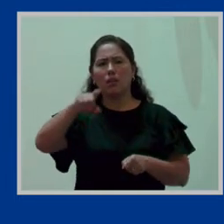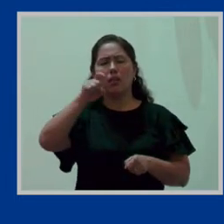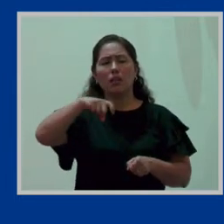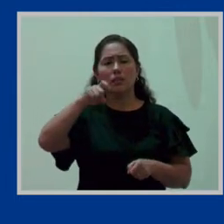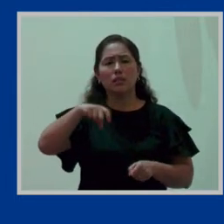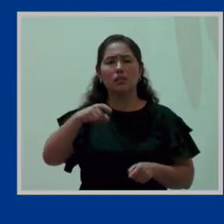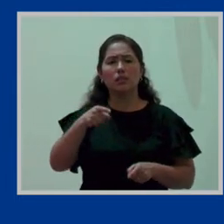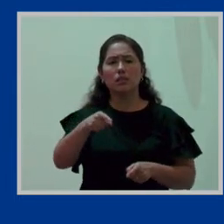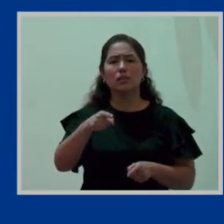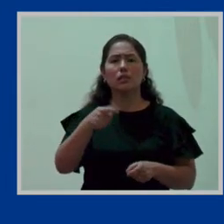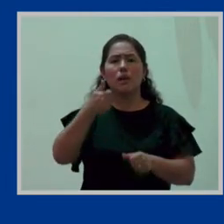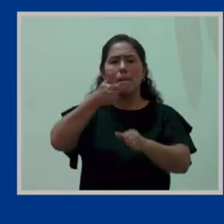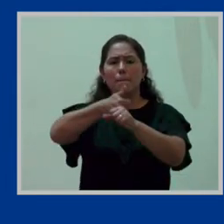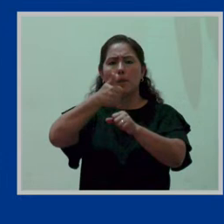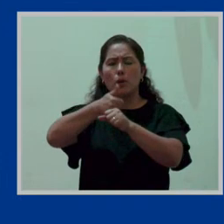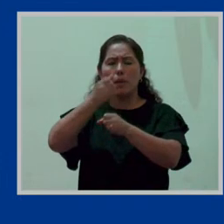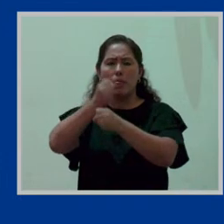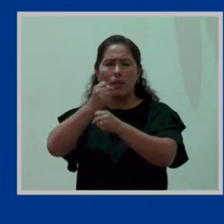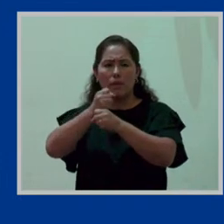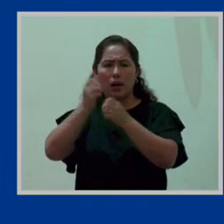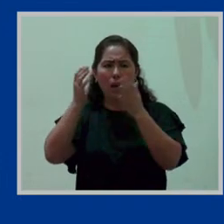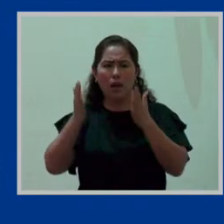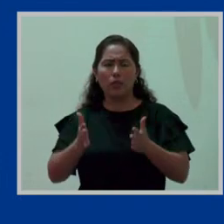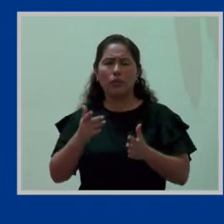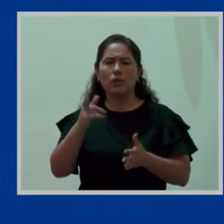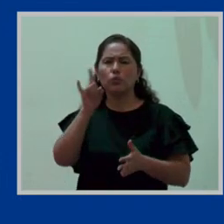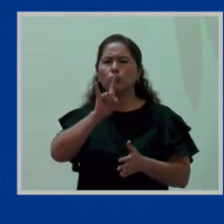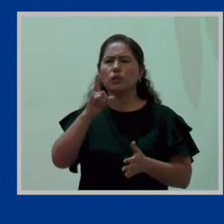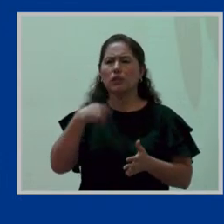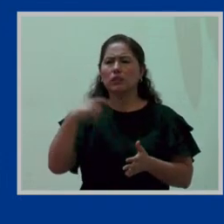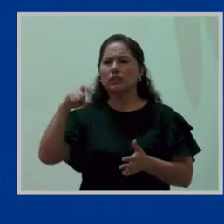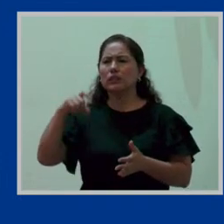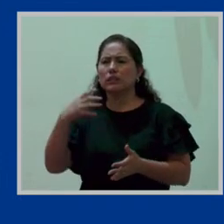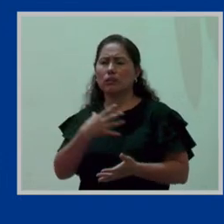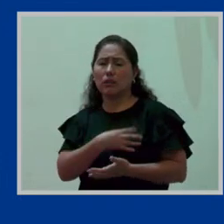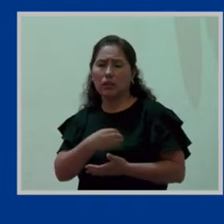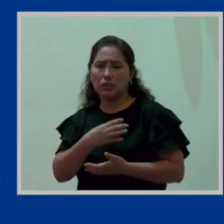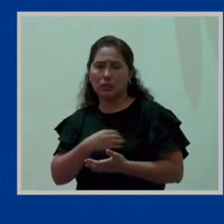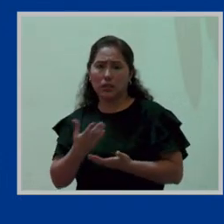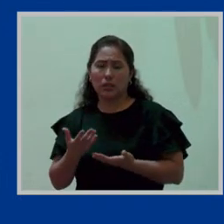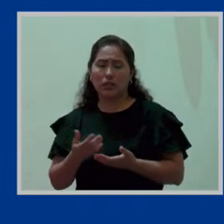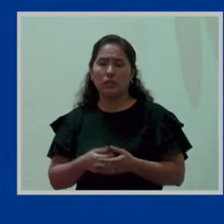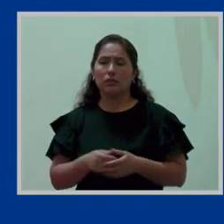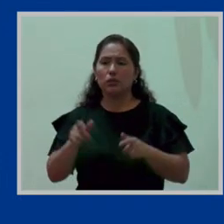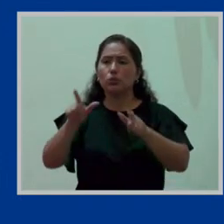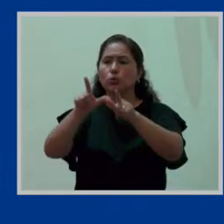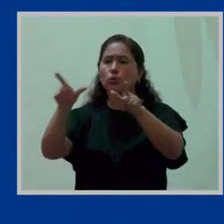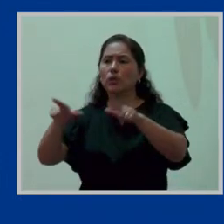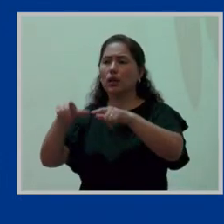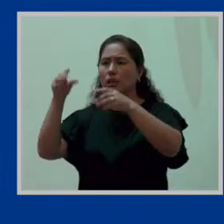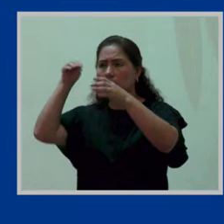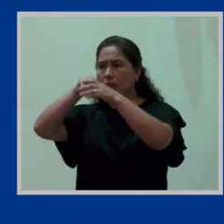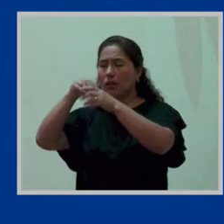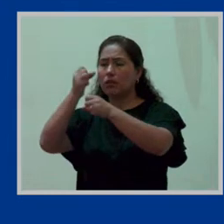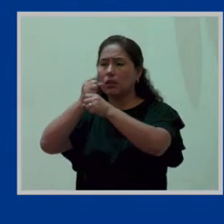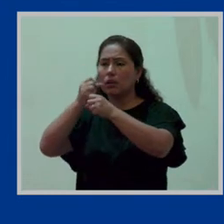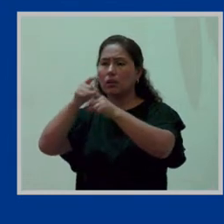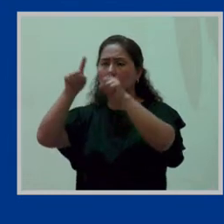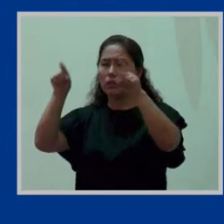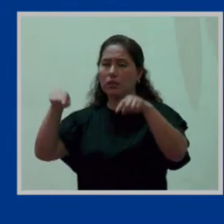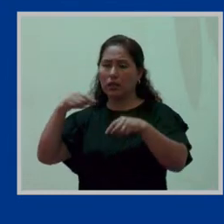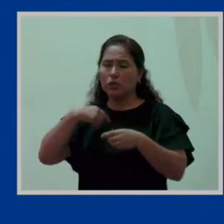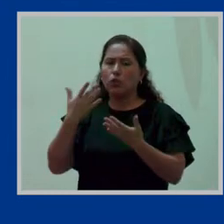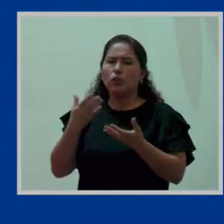de las propias trabajadoras como usuarias del lactario. Entonces, ahí es donde, digamos, un tema